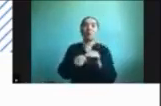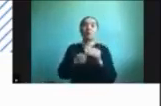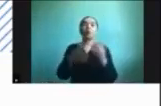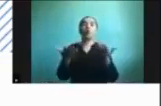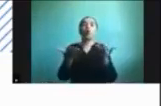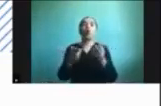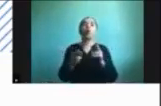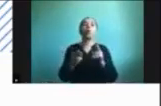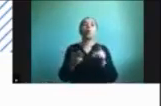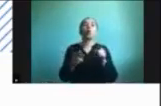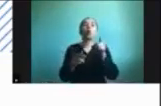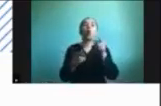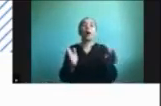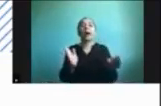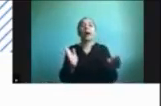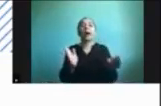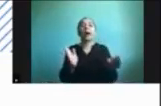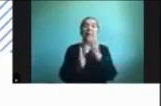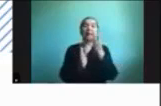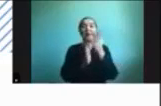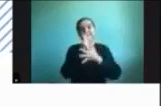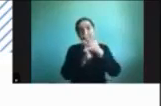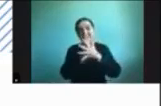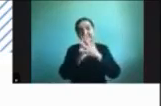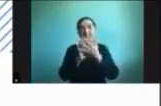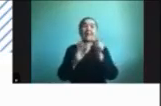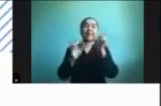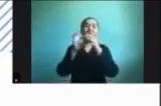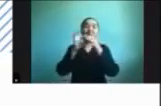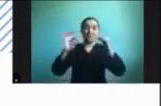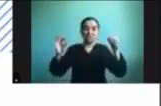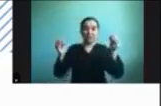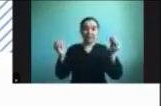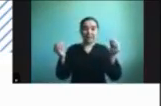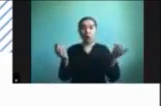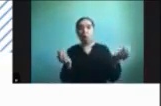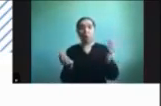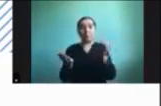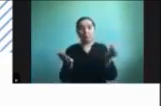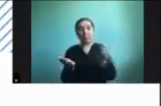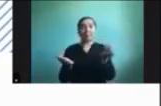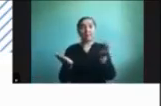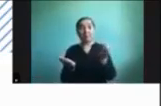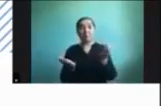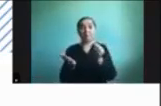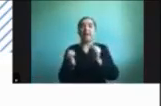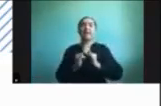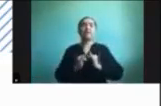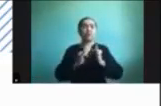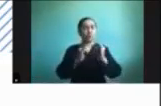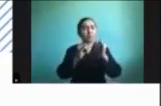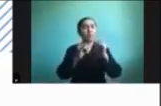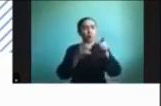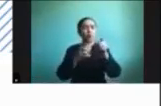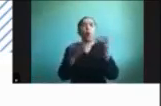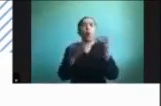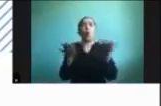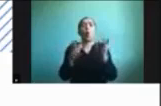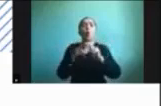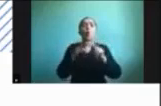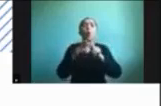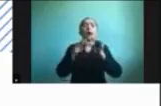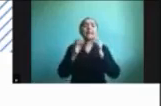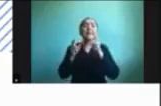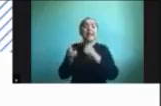a soñaletras allí van a encontrar toda la información para poder hacer estas ediciones y subir o bajar videos